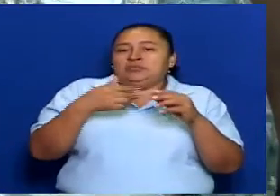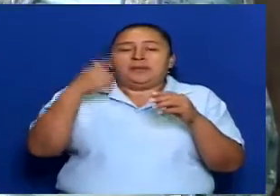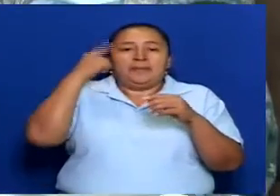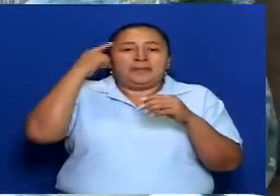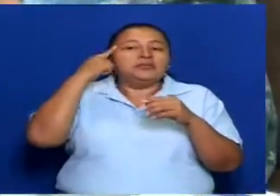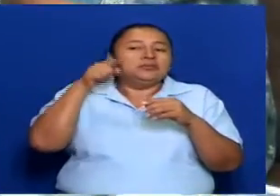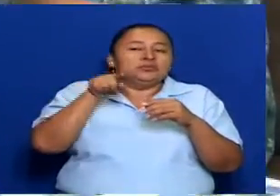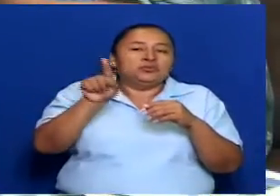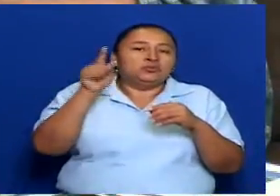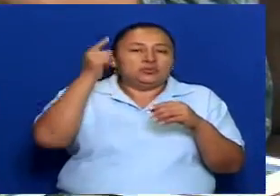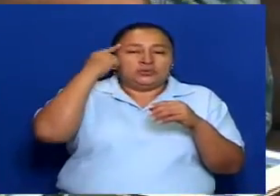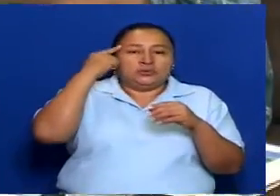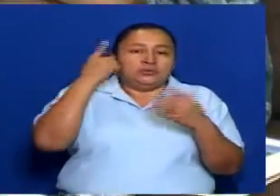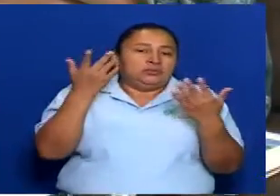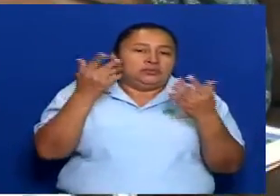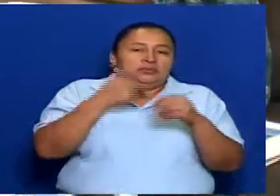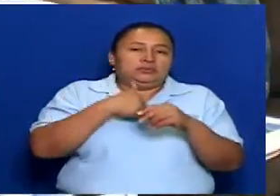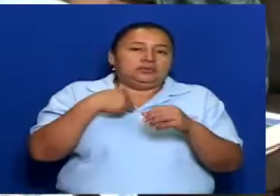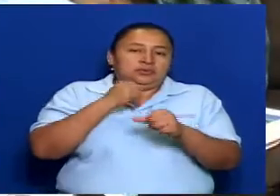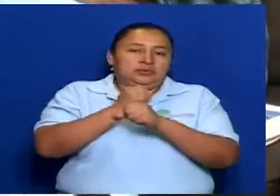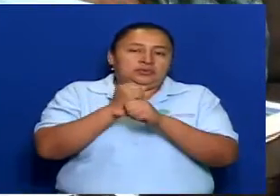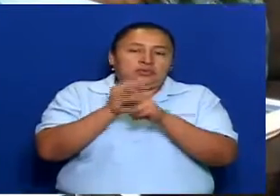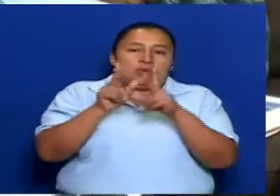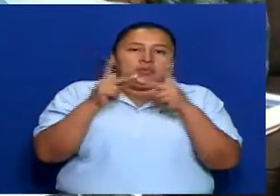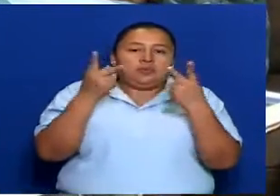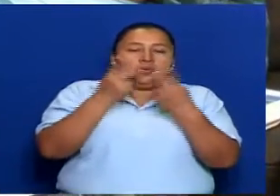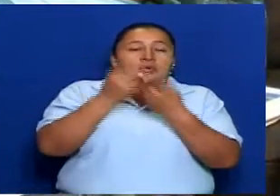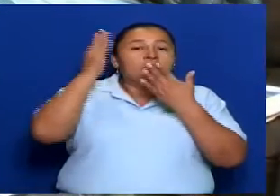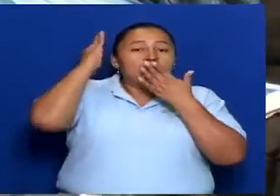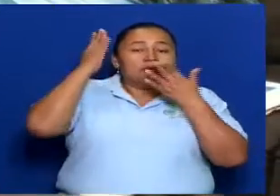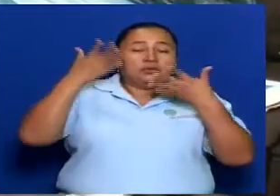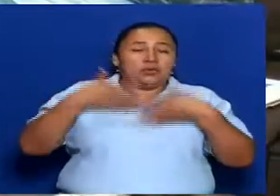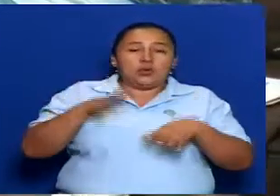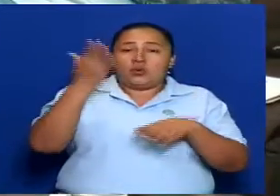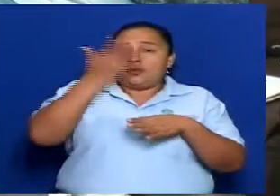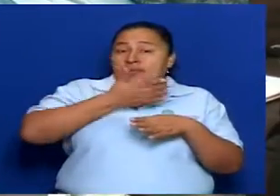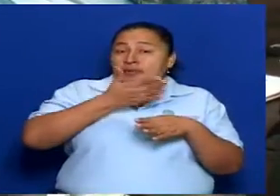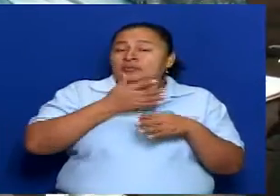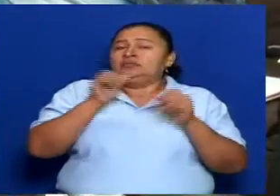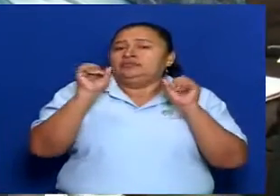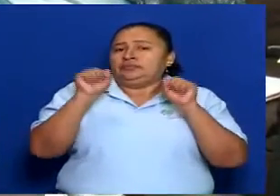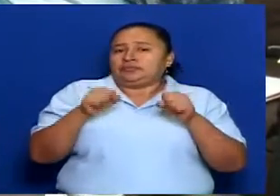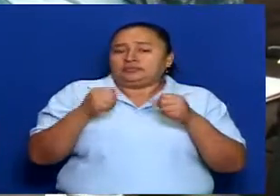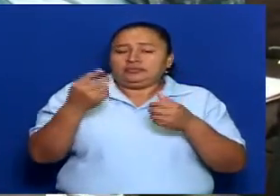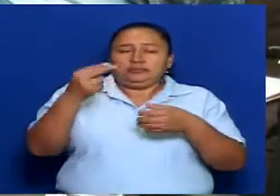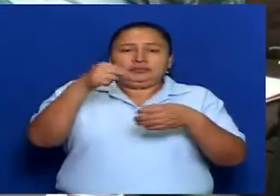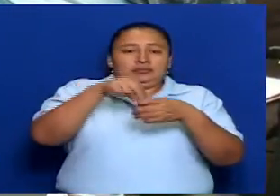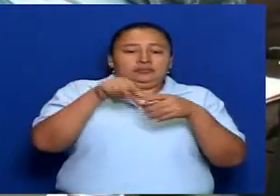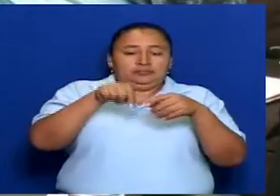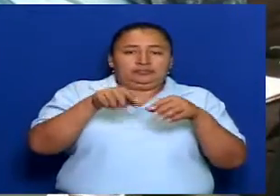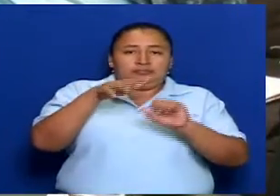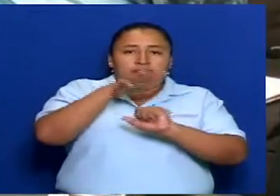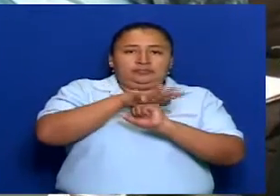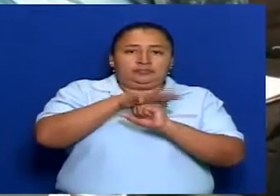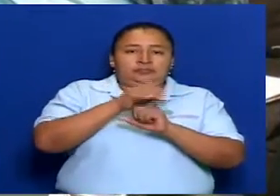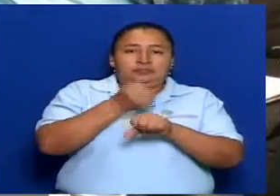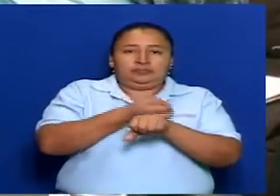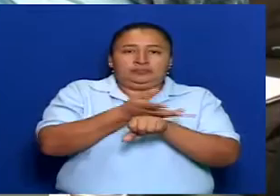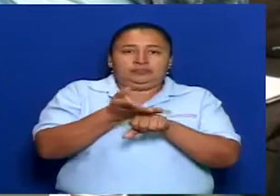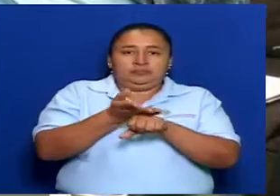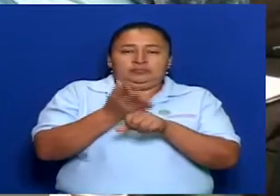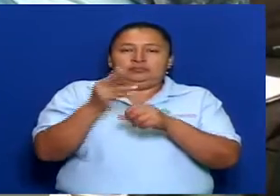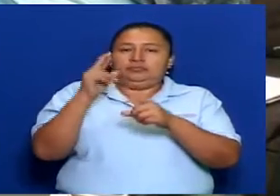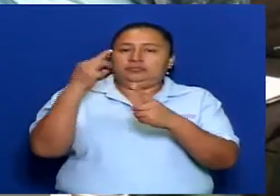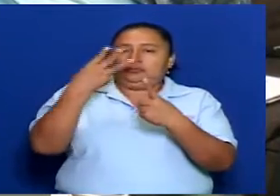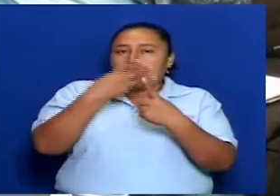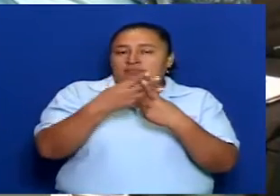pensamiento, de lo que son los pueblos originarios afrodescendientes dentro de lo que es este consejo, estos